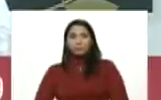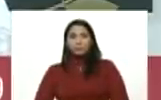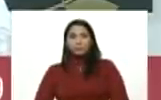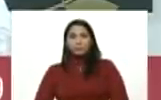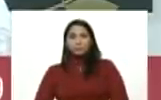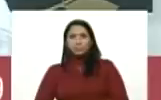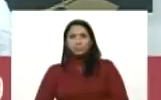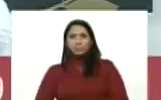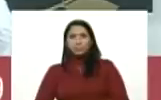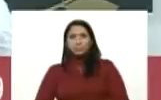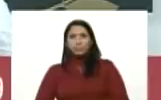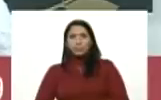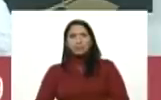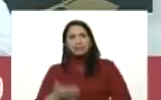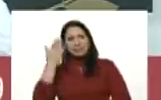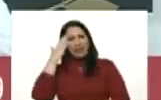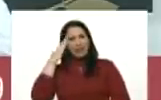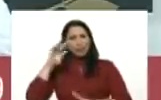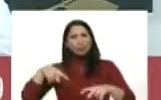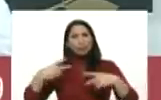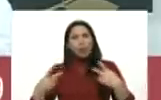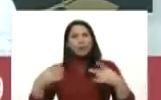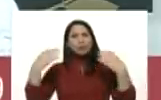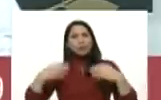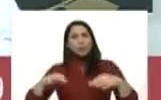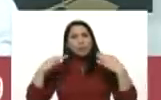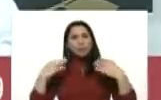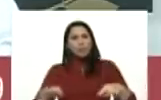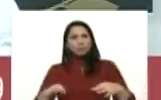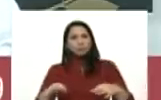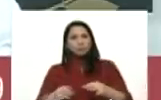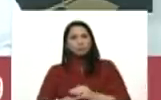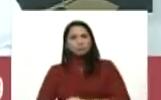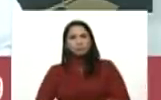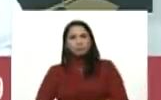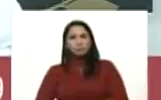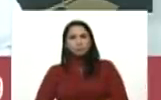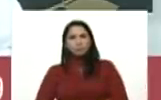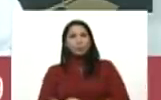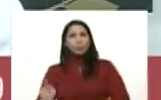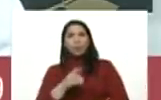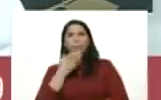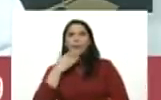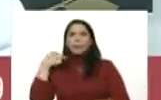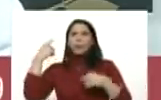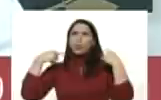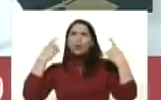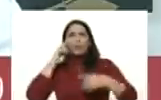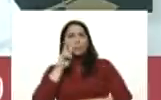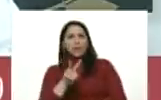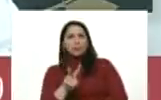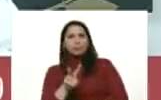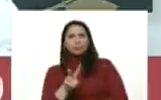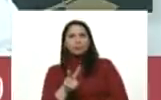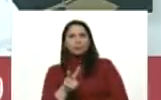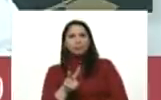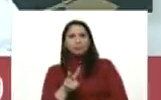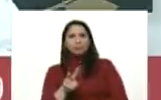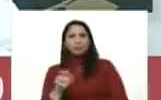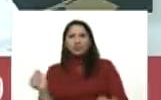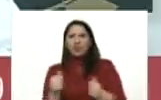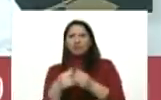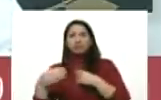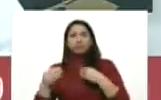posicionar el concepto una nueva normalidad no es como la loquera que yo veo con la